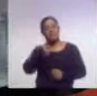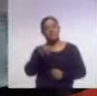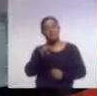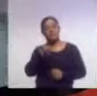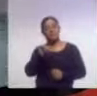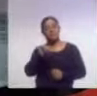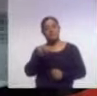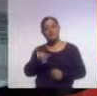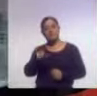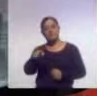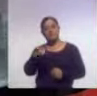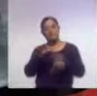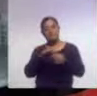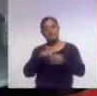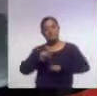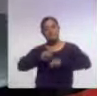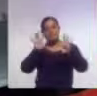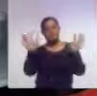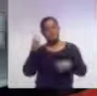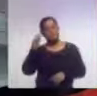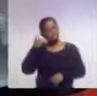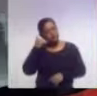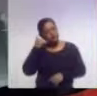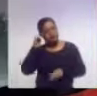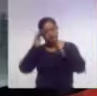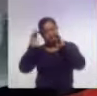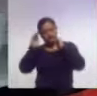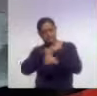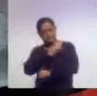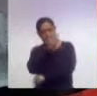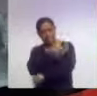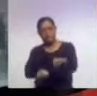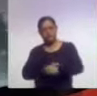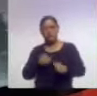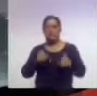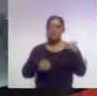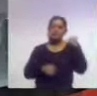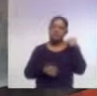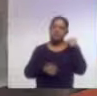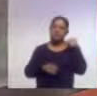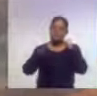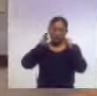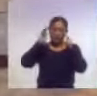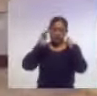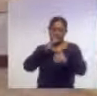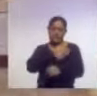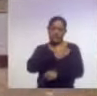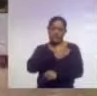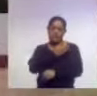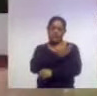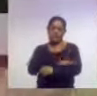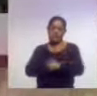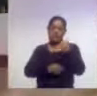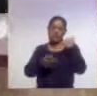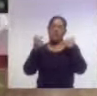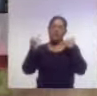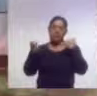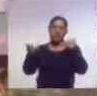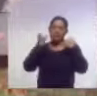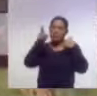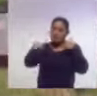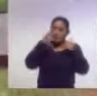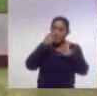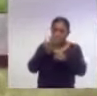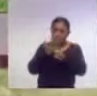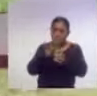saludo con muchísimo gusto. Marian, ¿cómo estás? Buenas tardes. Mario, buenas tardes. Efectivamente, como tú lo